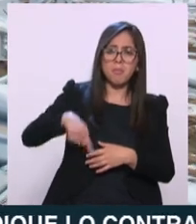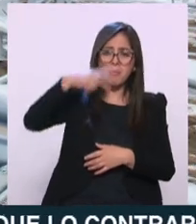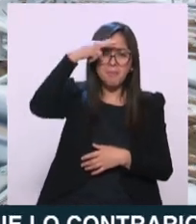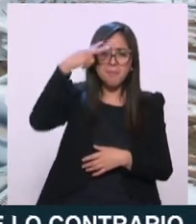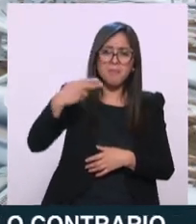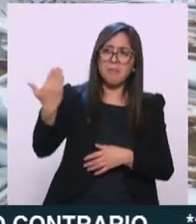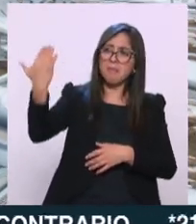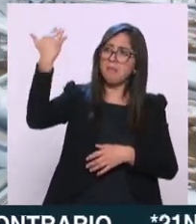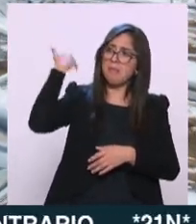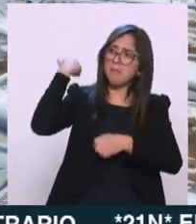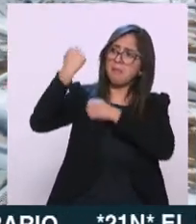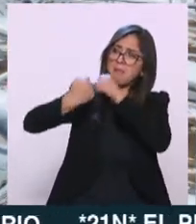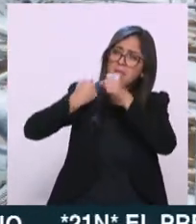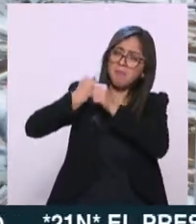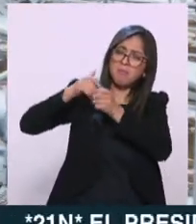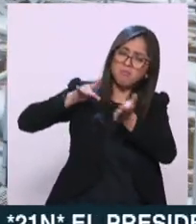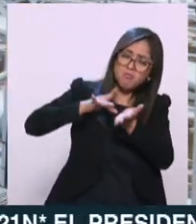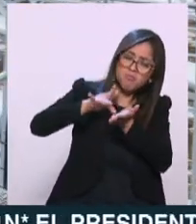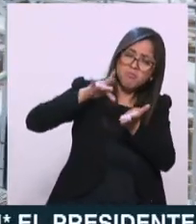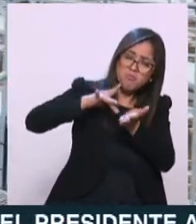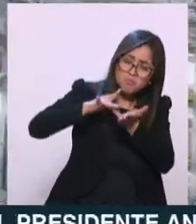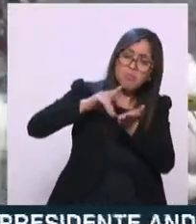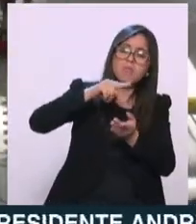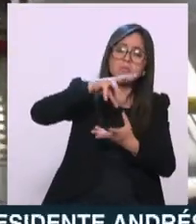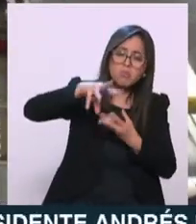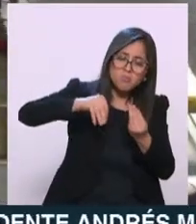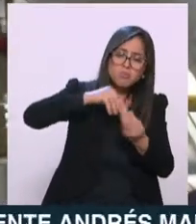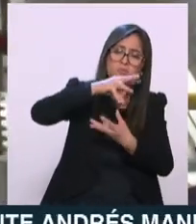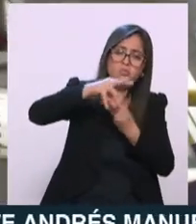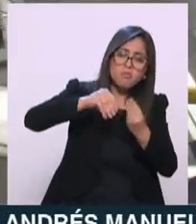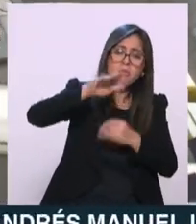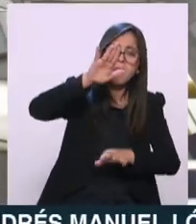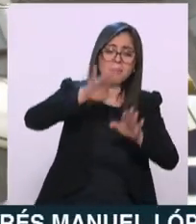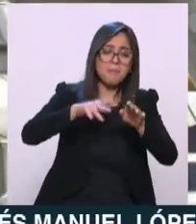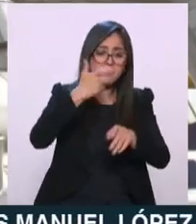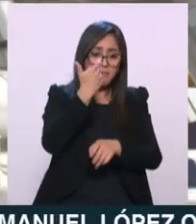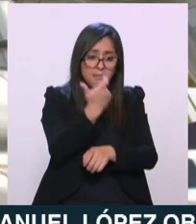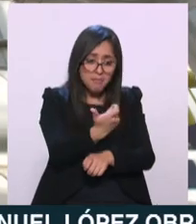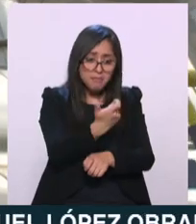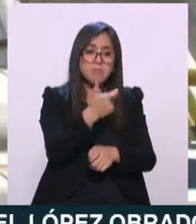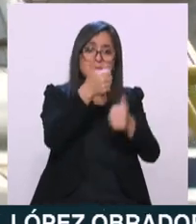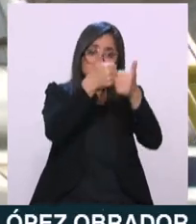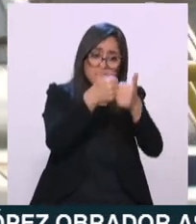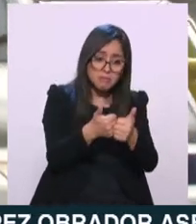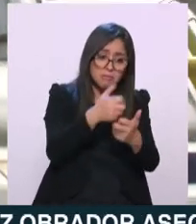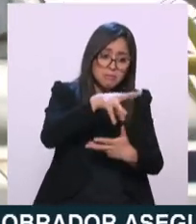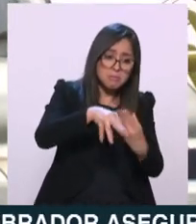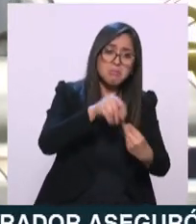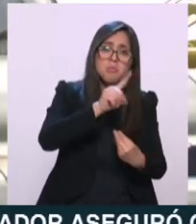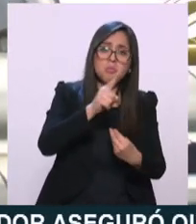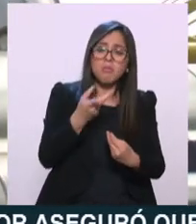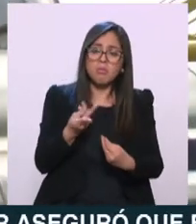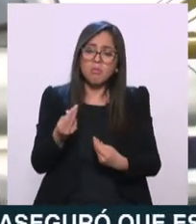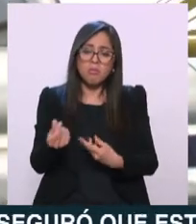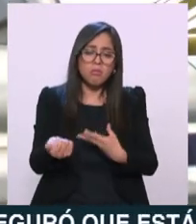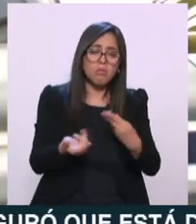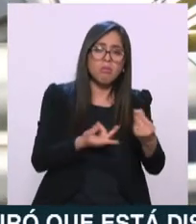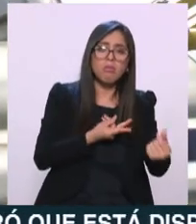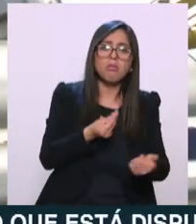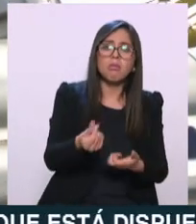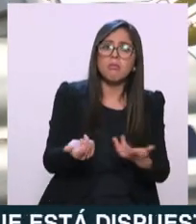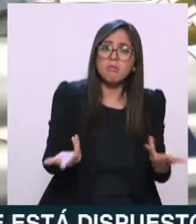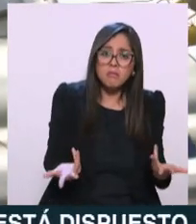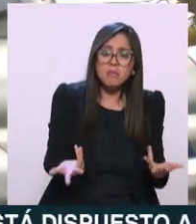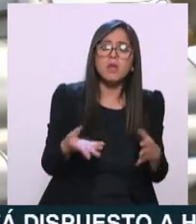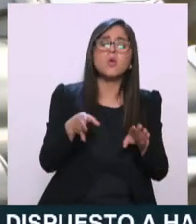plusvalor que se genera a partir de esta inversión pública se fuga. Entonces el chiste es cómo hacemos una